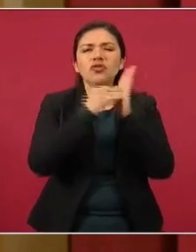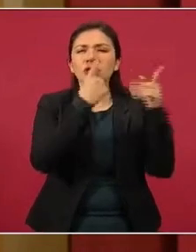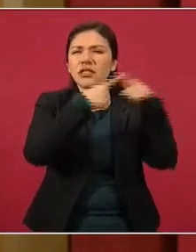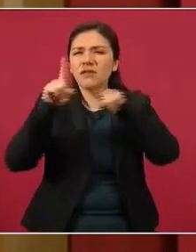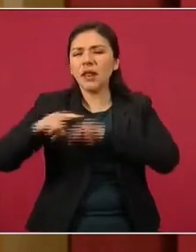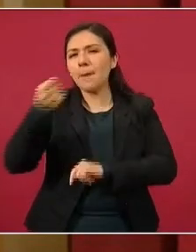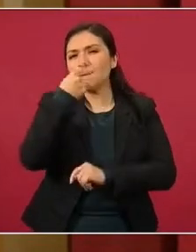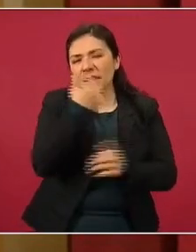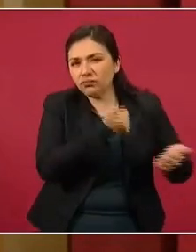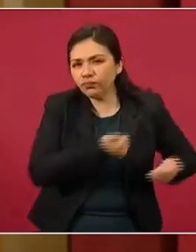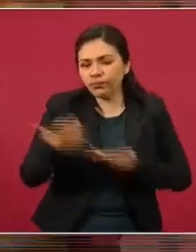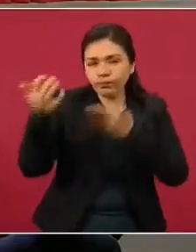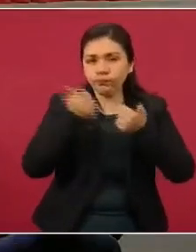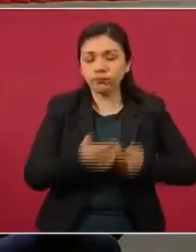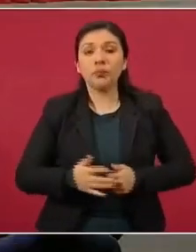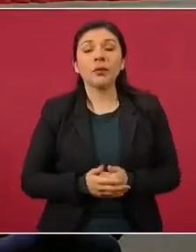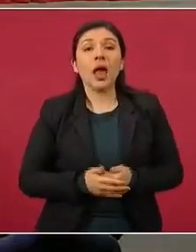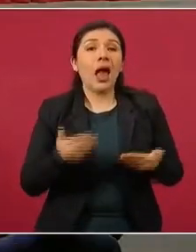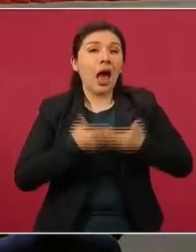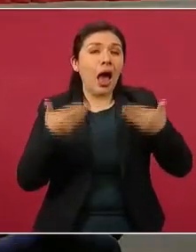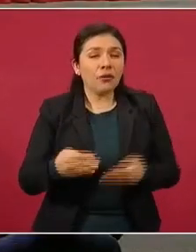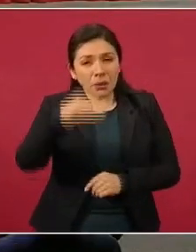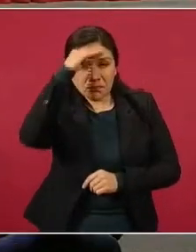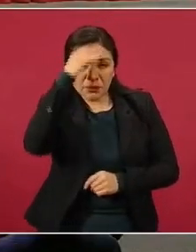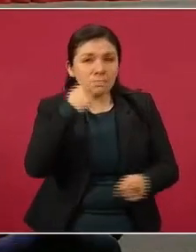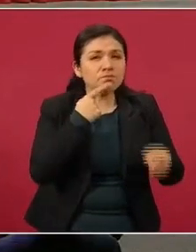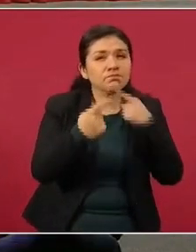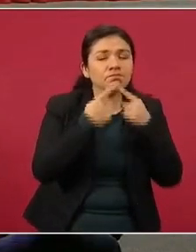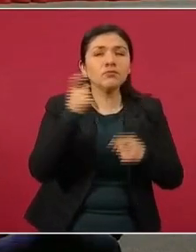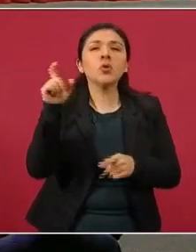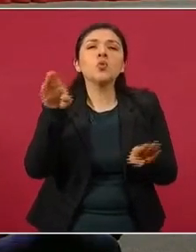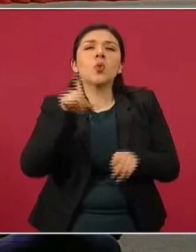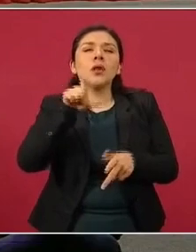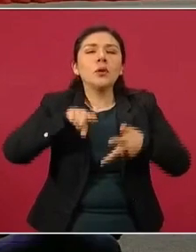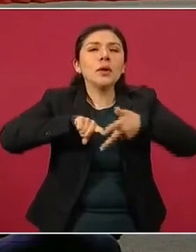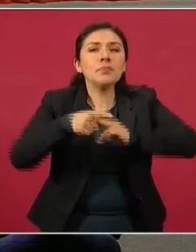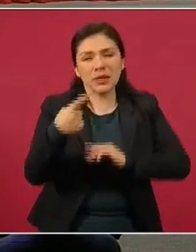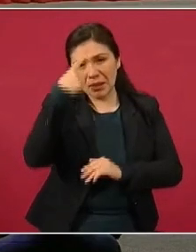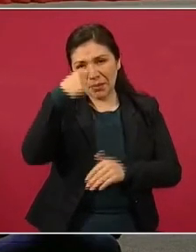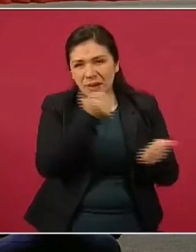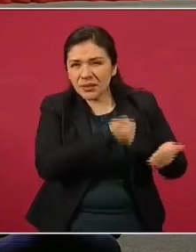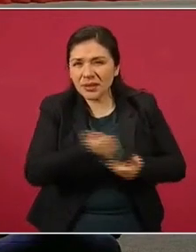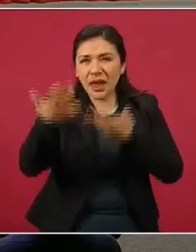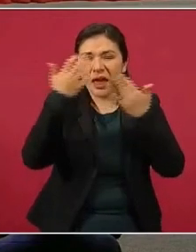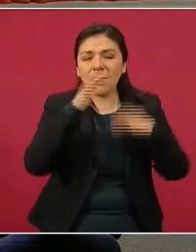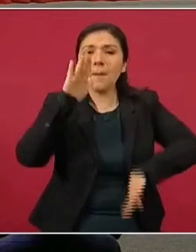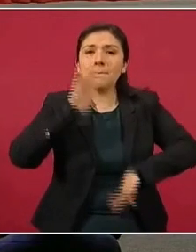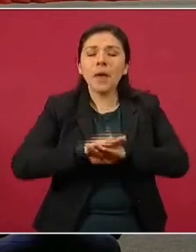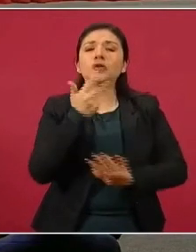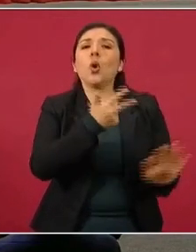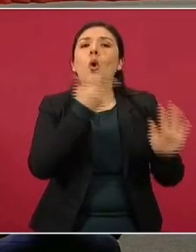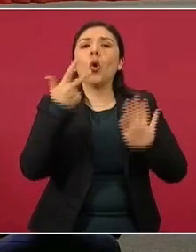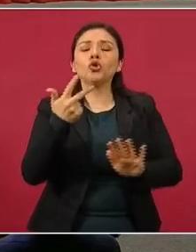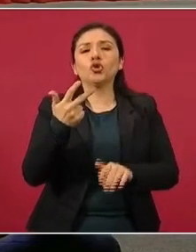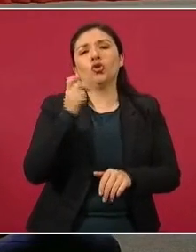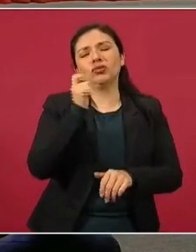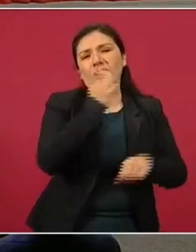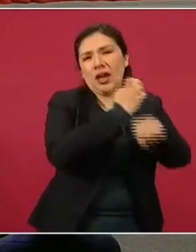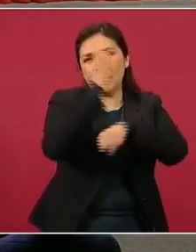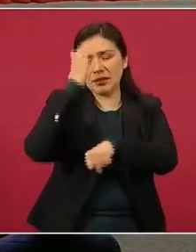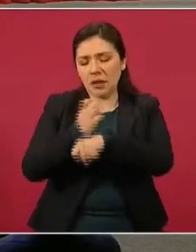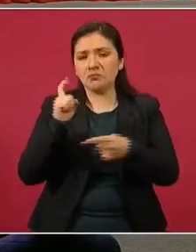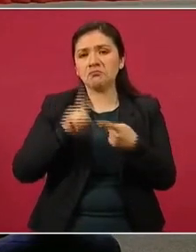distribuidas. Y se tiene contemplado iniciar la distribución en ocho estados, estos son en Baja California,